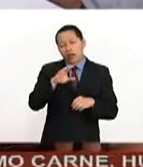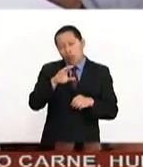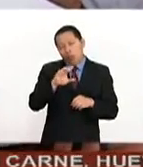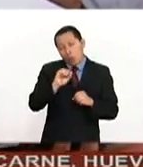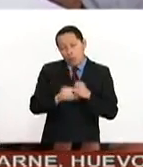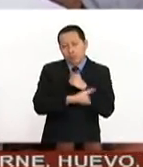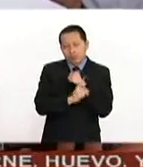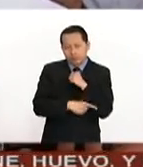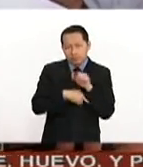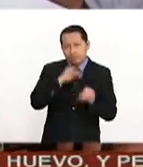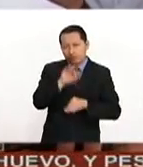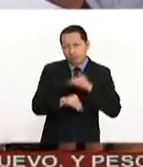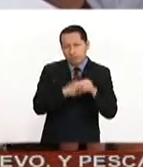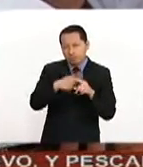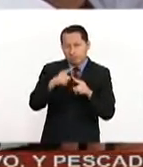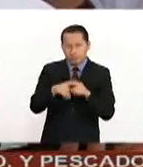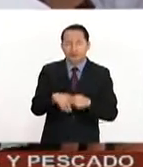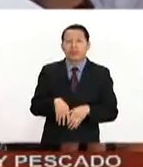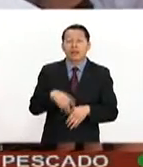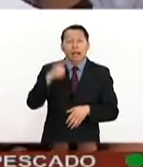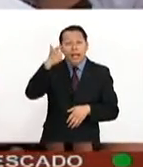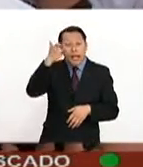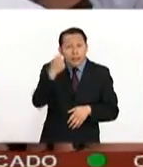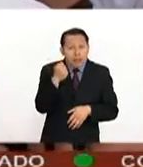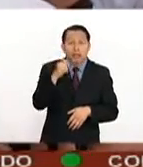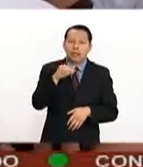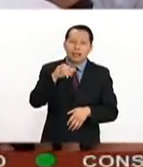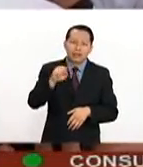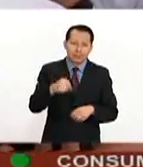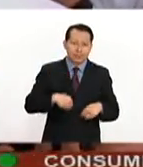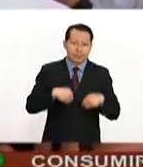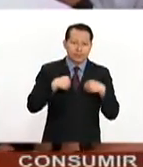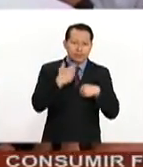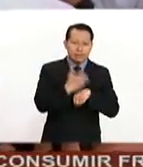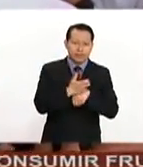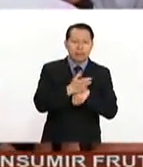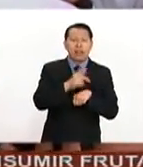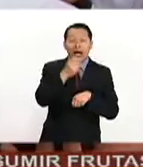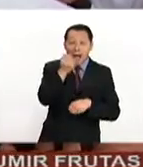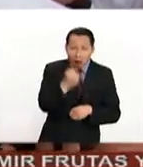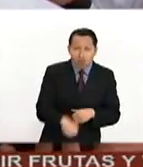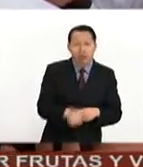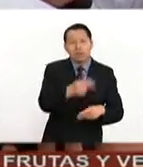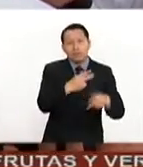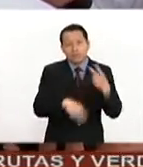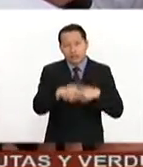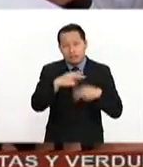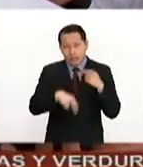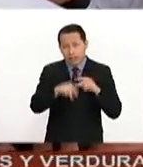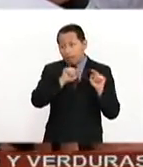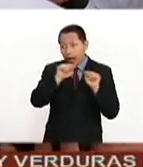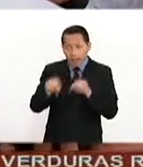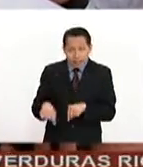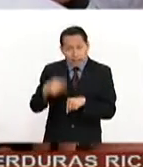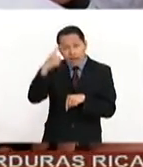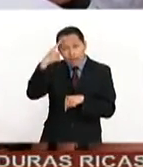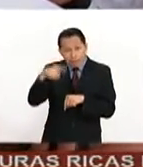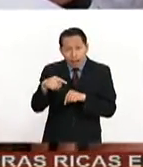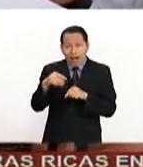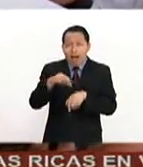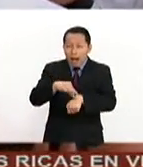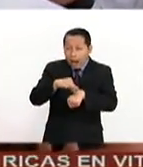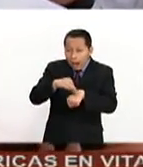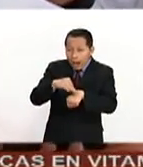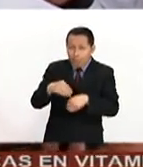pensionados del IMSS que viven en Estados Unidos ya no tienen que venir a hacer el trámite de supervivencia a México.